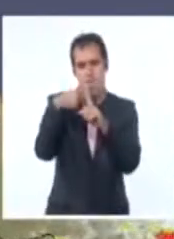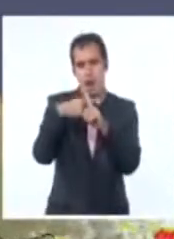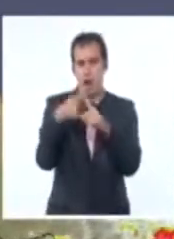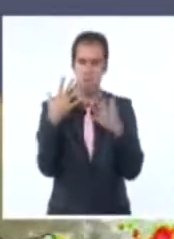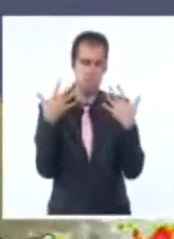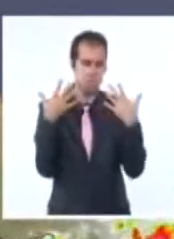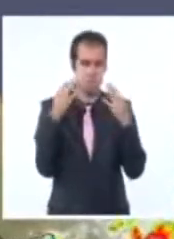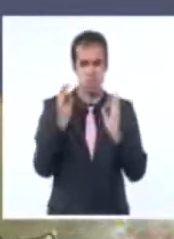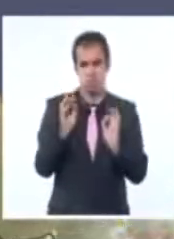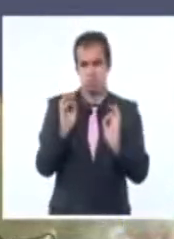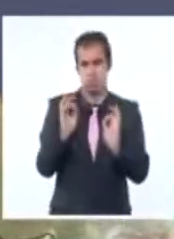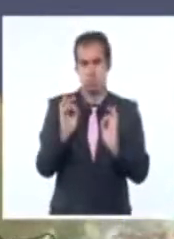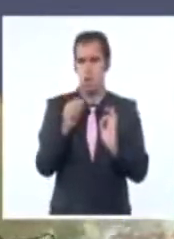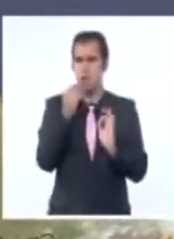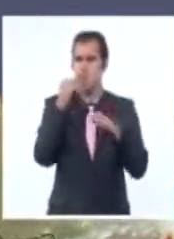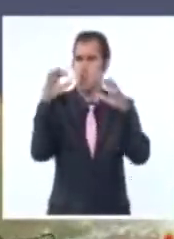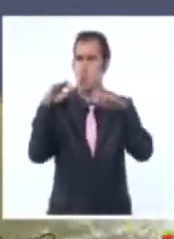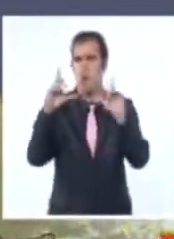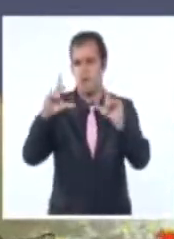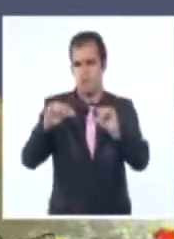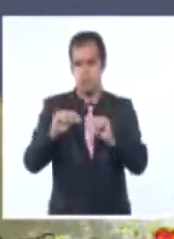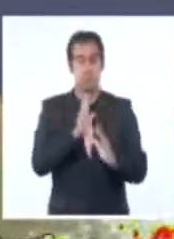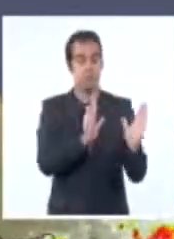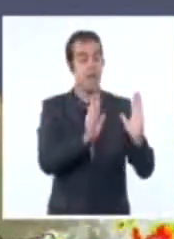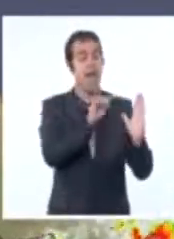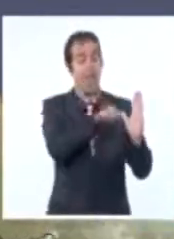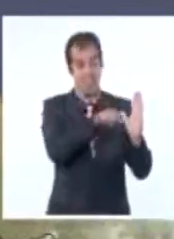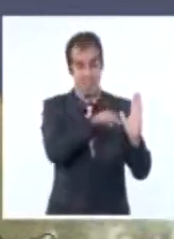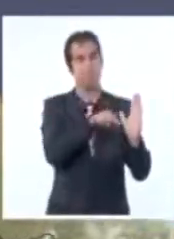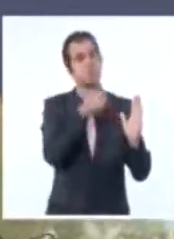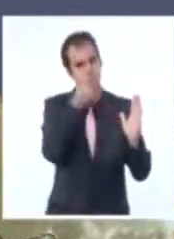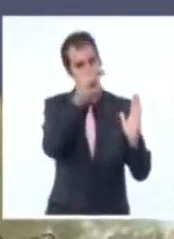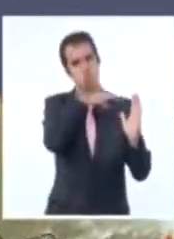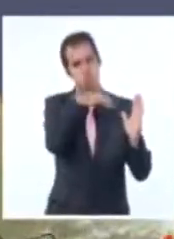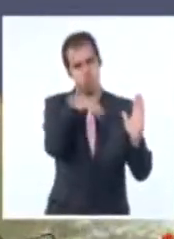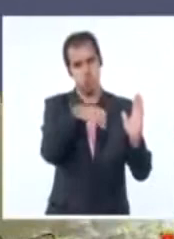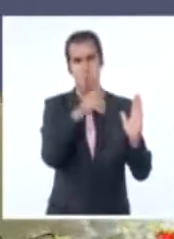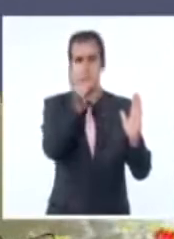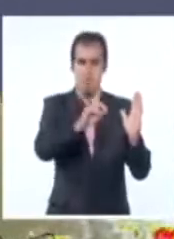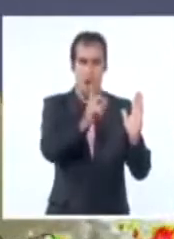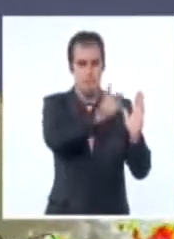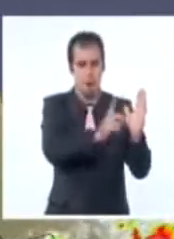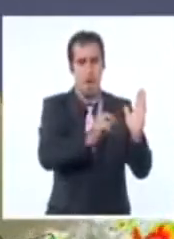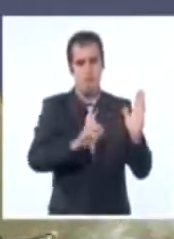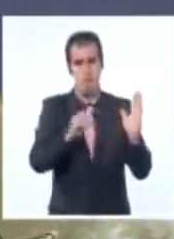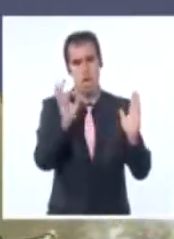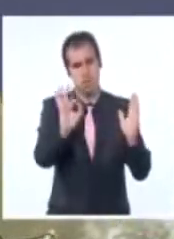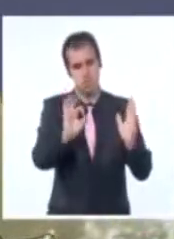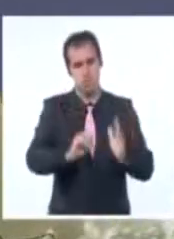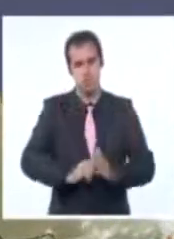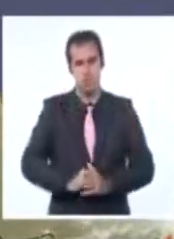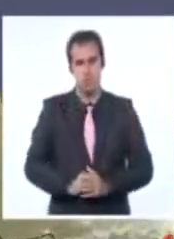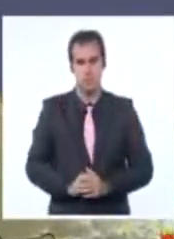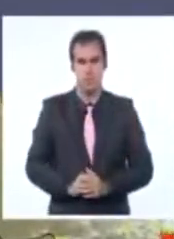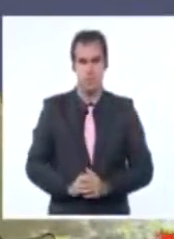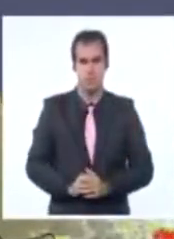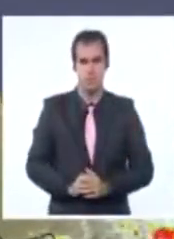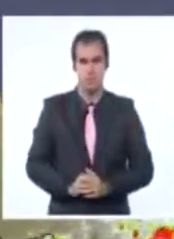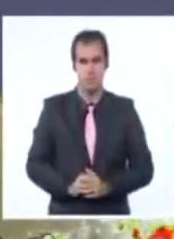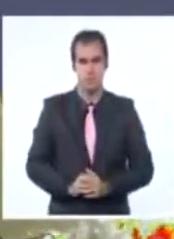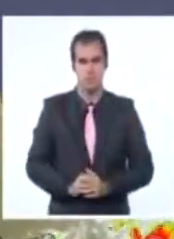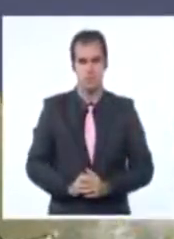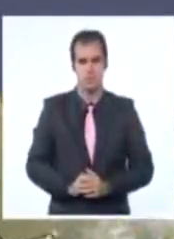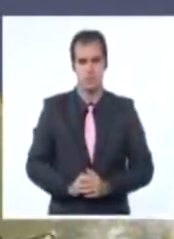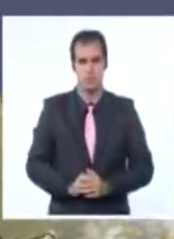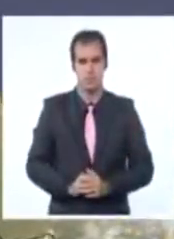centro del país, con baja probabilidad de lluvias. En la parte oriental, chubascos y también durante la tarde, algunas tormentas eléctricas asociadas con este frente frío. A usted le